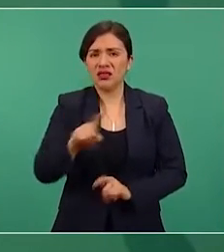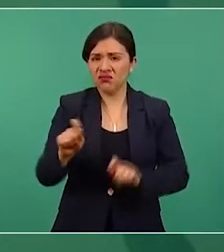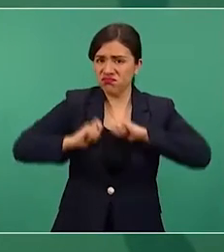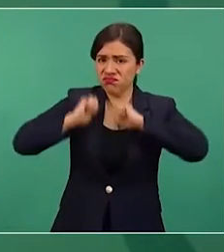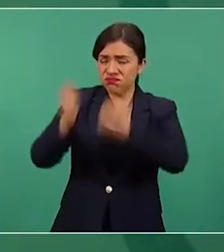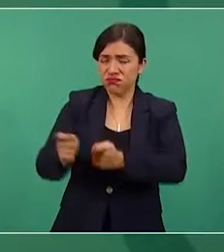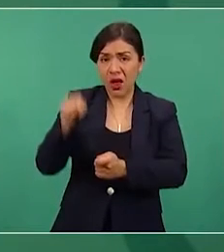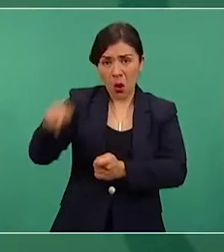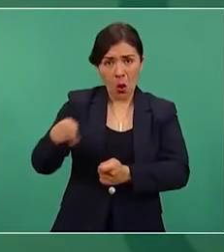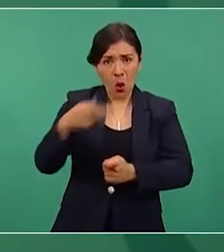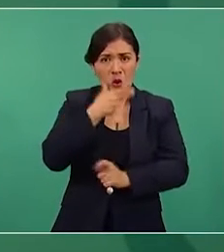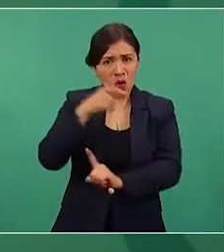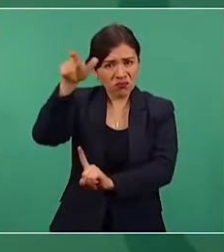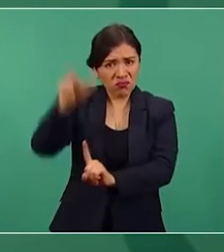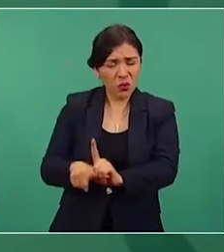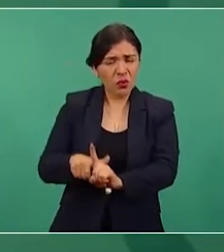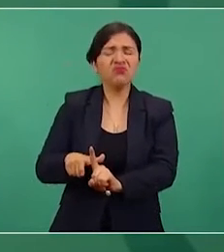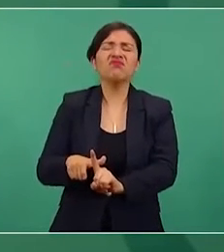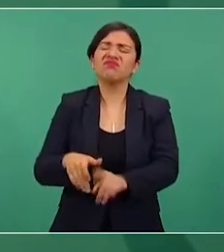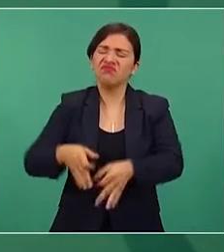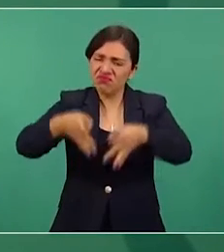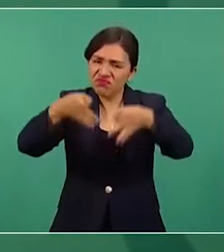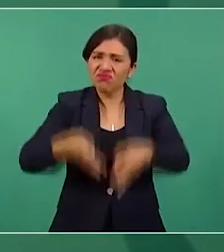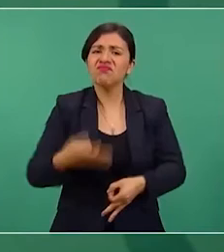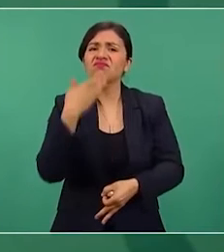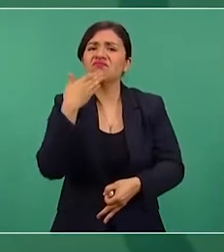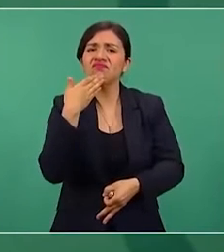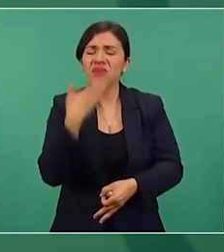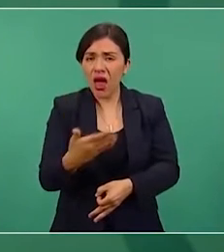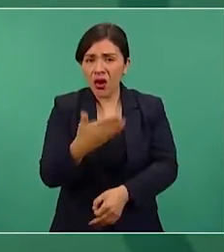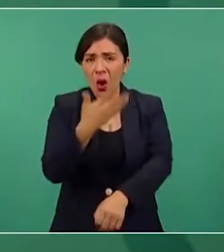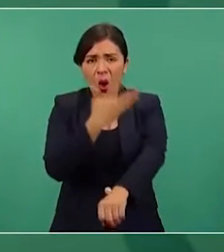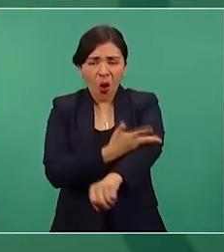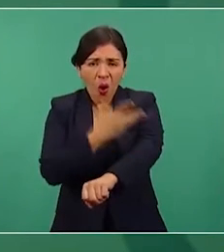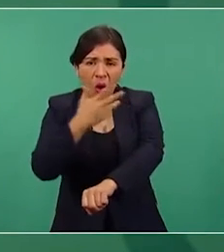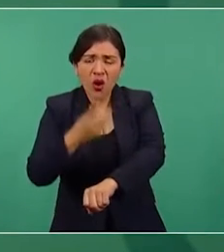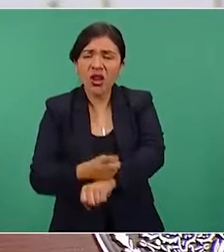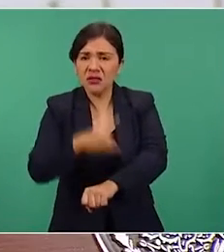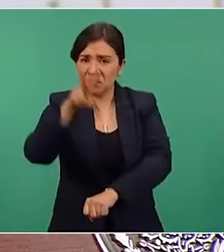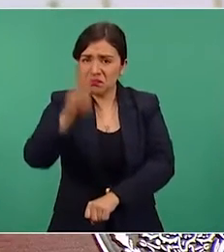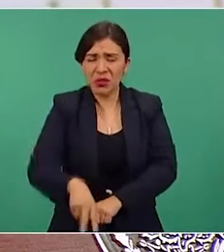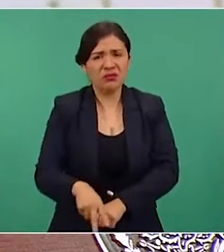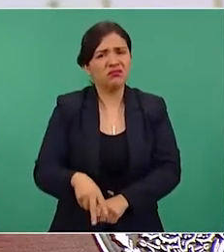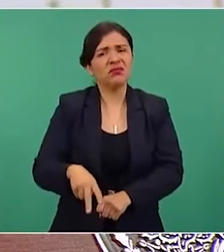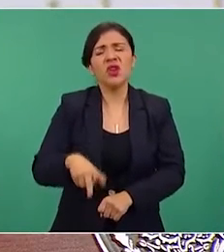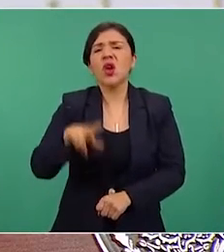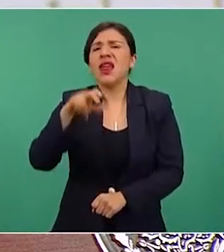íntegro, honesto, incorruptible.